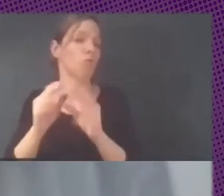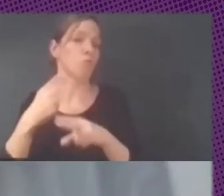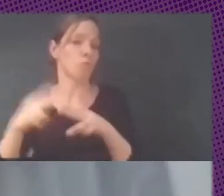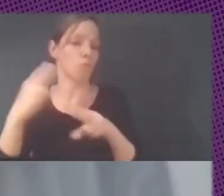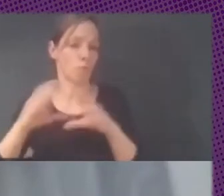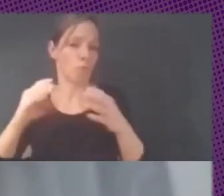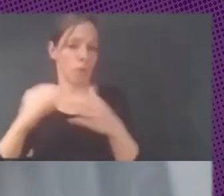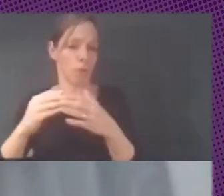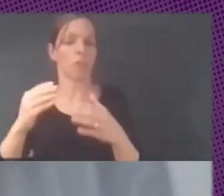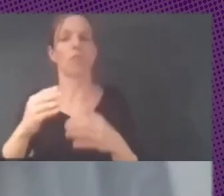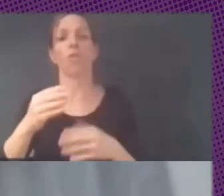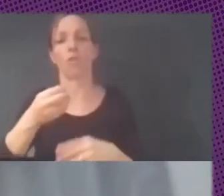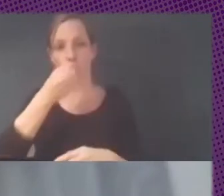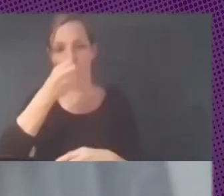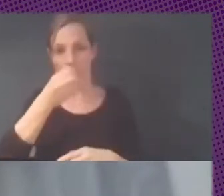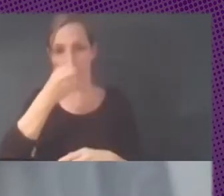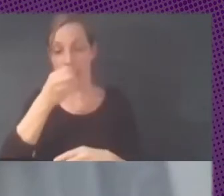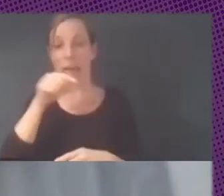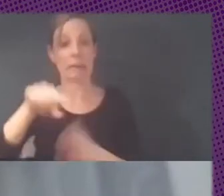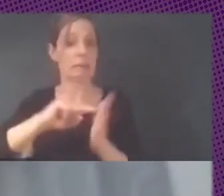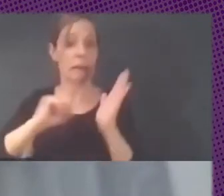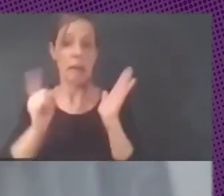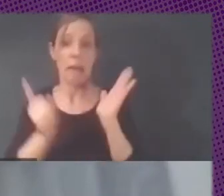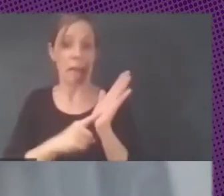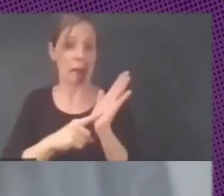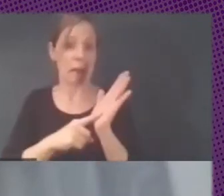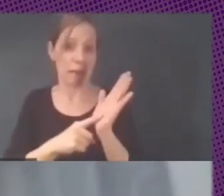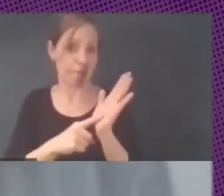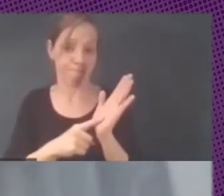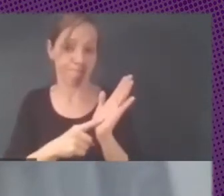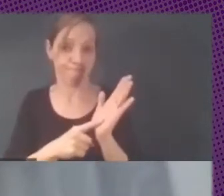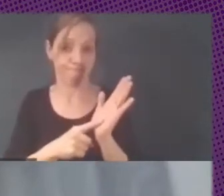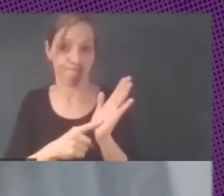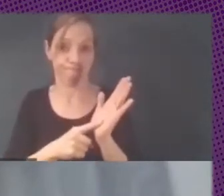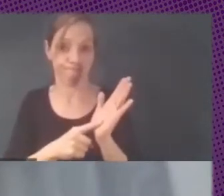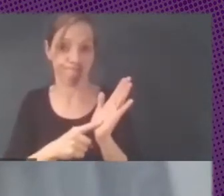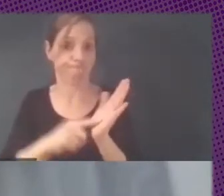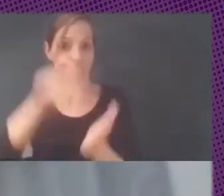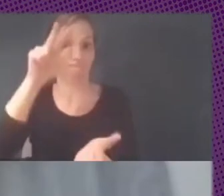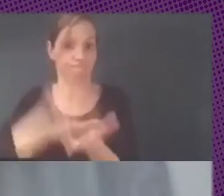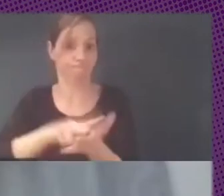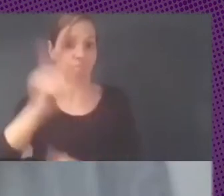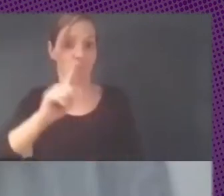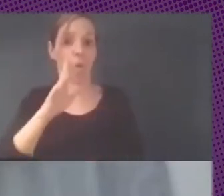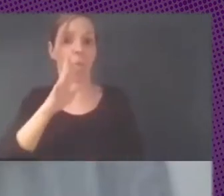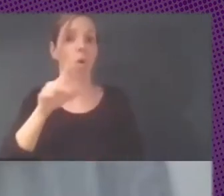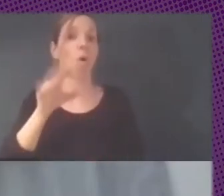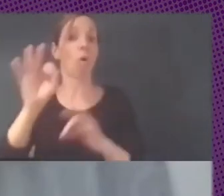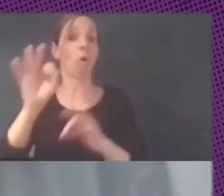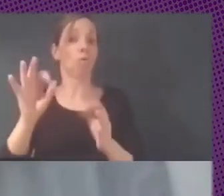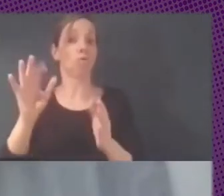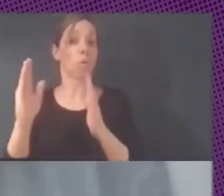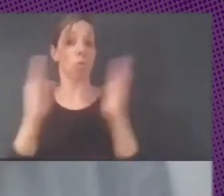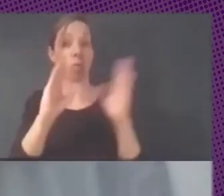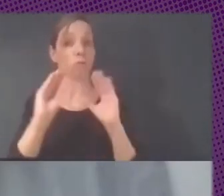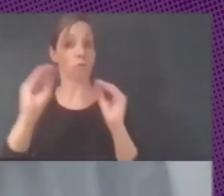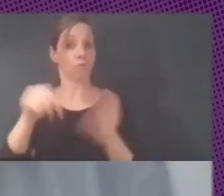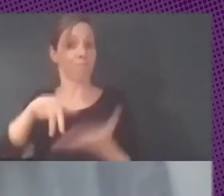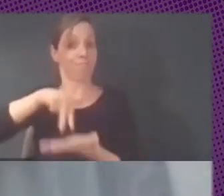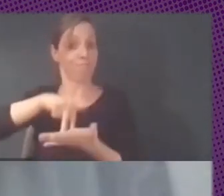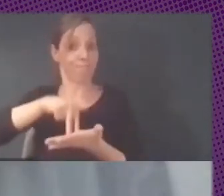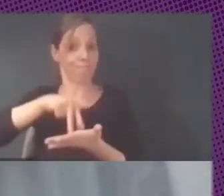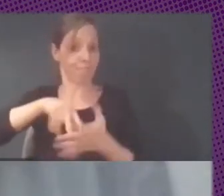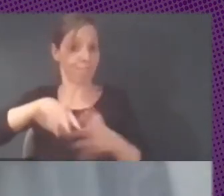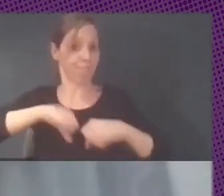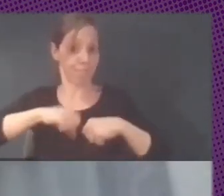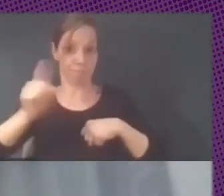Luego, esa ley, bueno, el Frente Amplio no estaba en el gobierno en ese momento. Luego, en